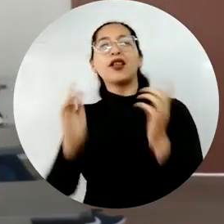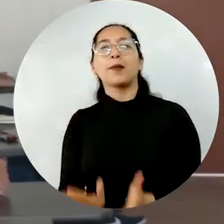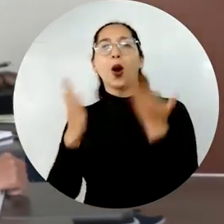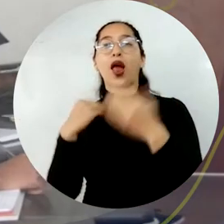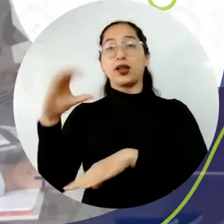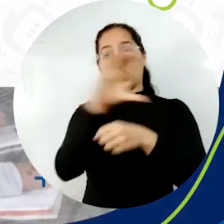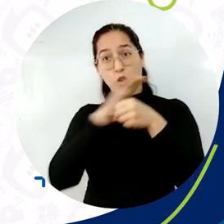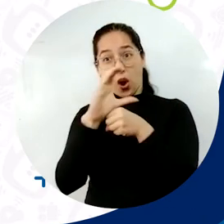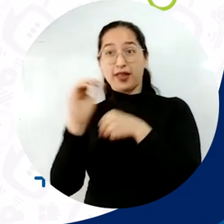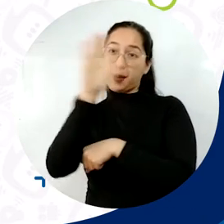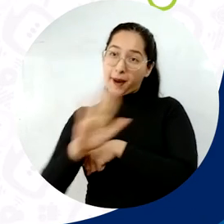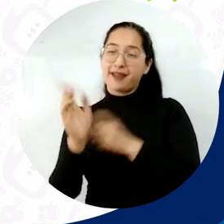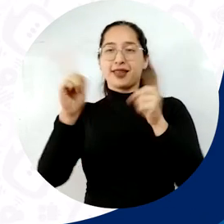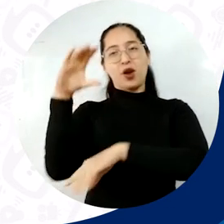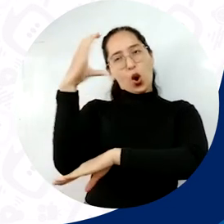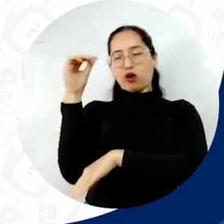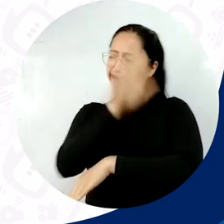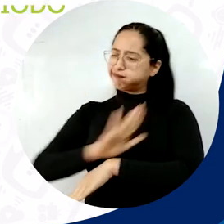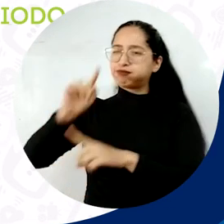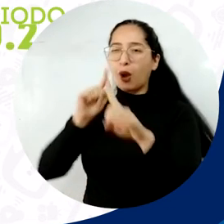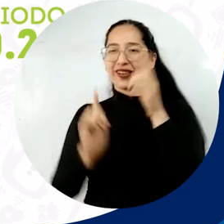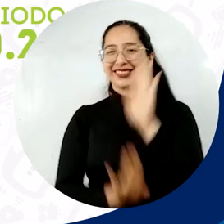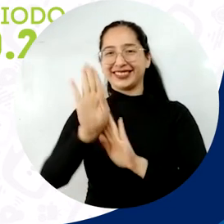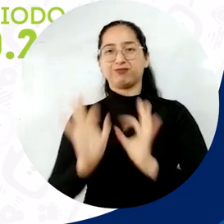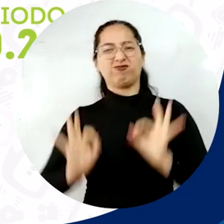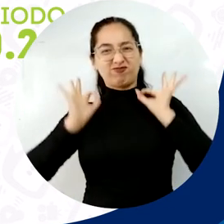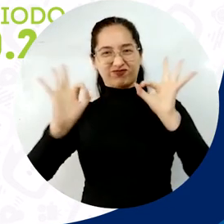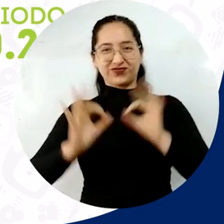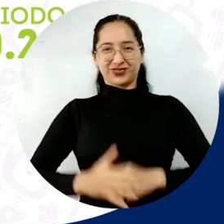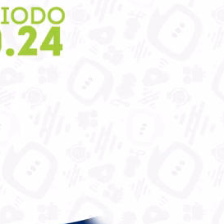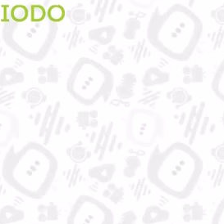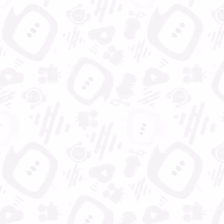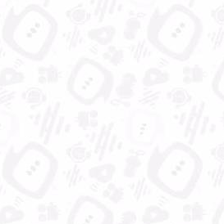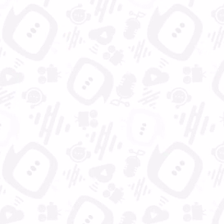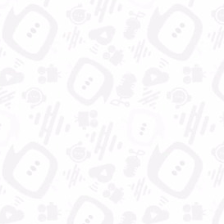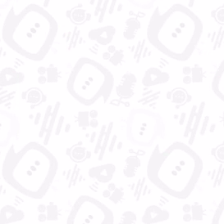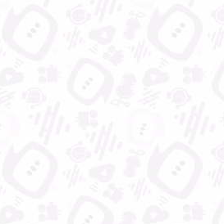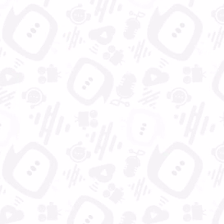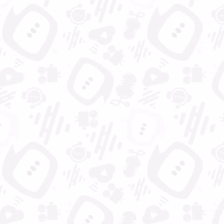el departamento y el país. Universidad del Magdalena. Aún más incluyente e innovadora.